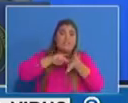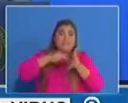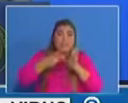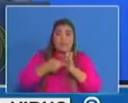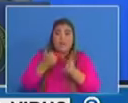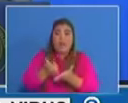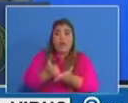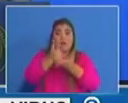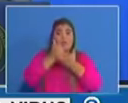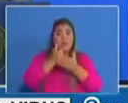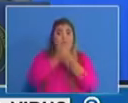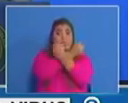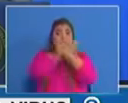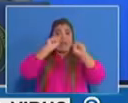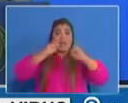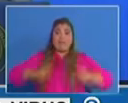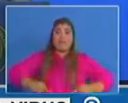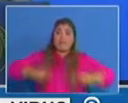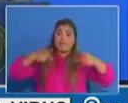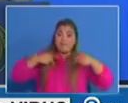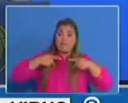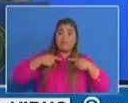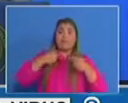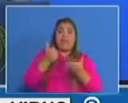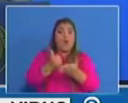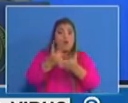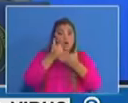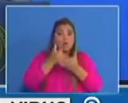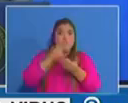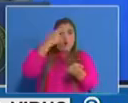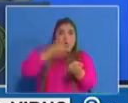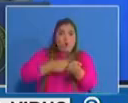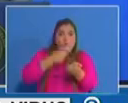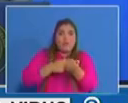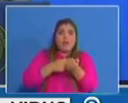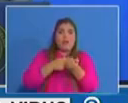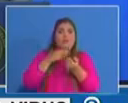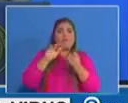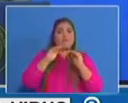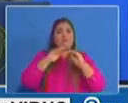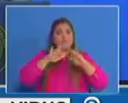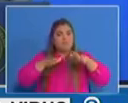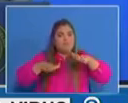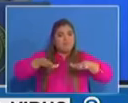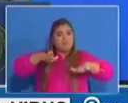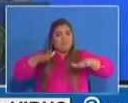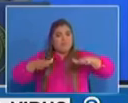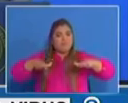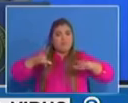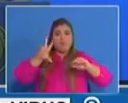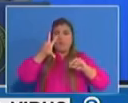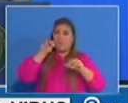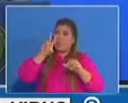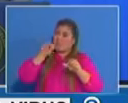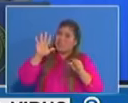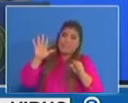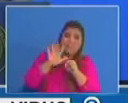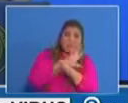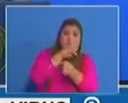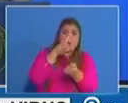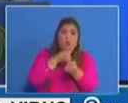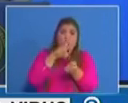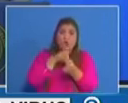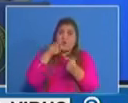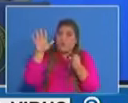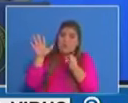hospitalaria y de recursos humanos de recursos médicos y de personal médico se exceda